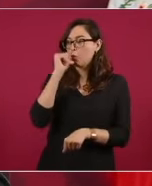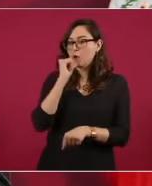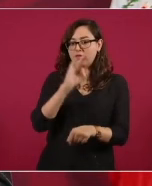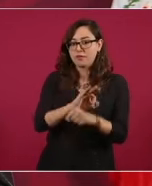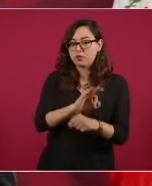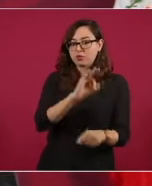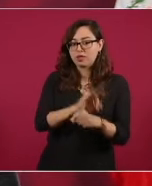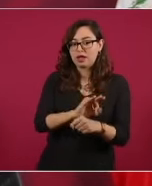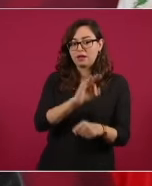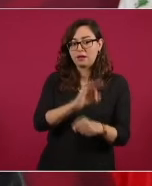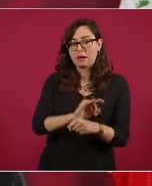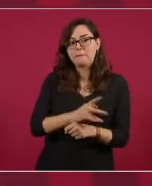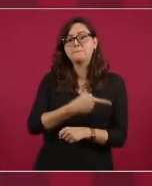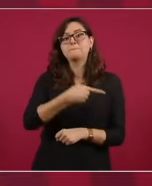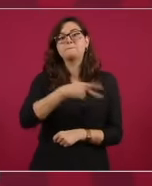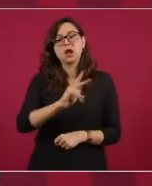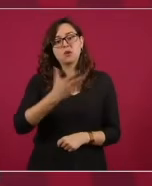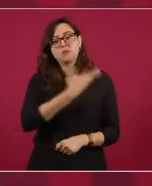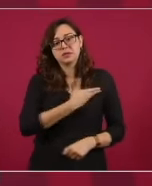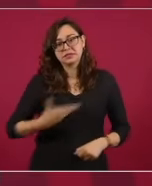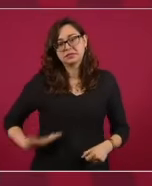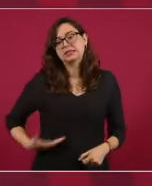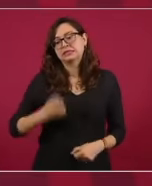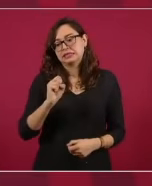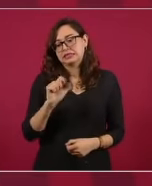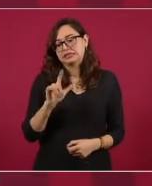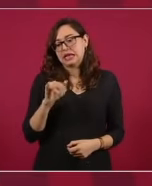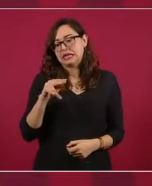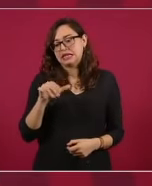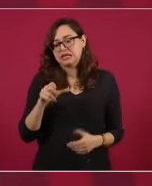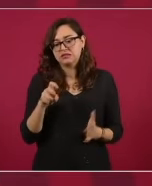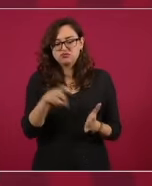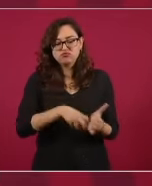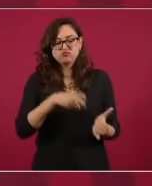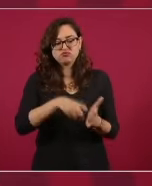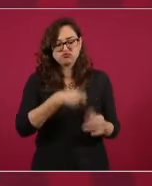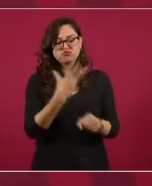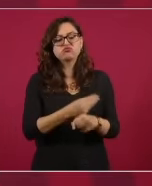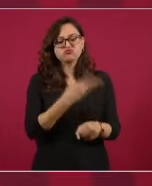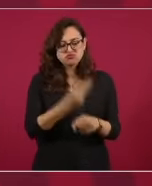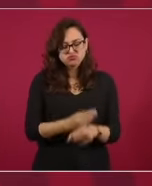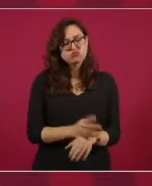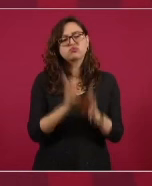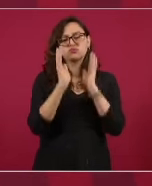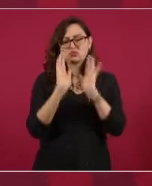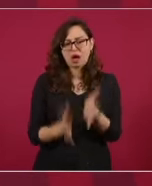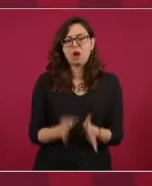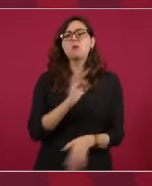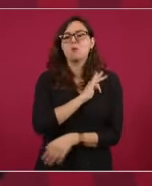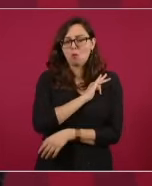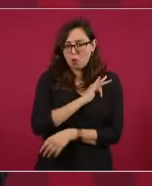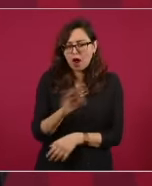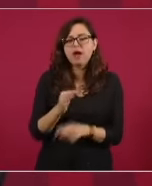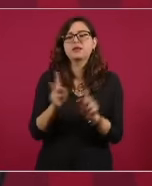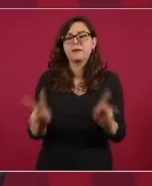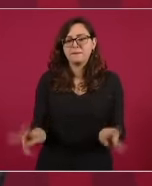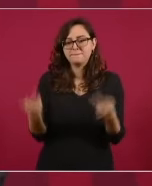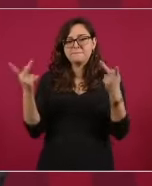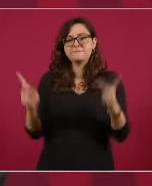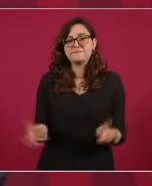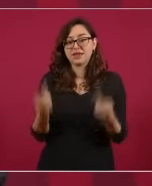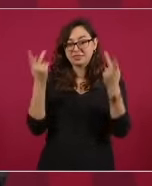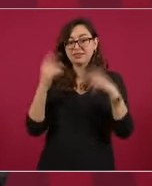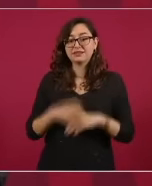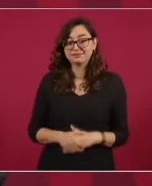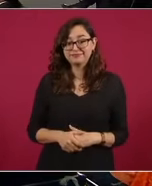Lo convirtieron en mercancía y entonces hay quienes